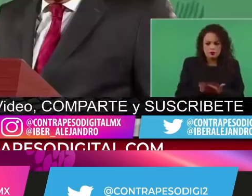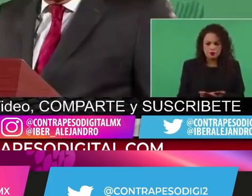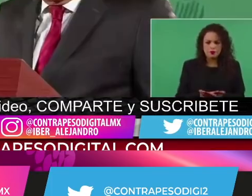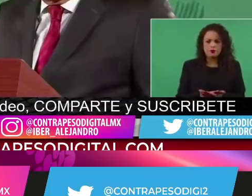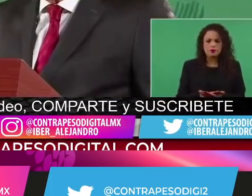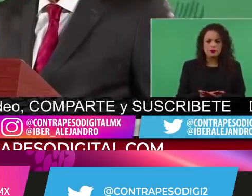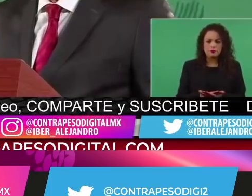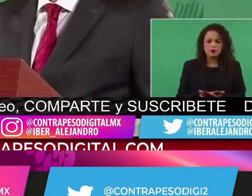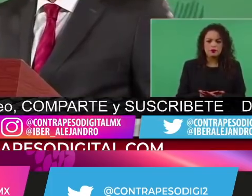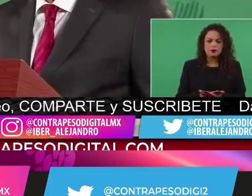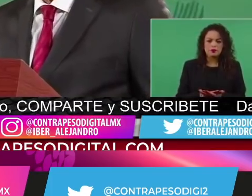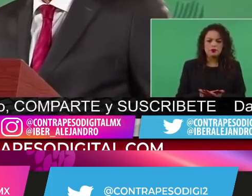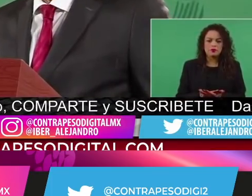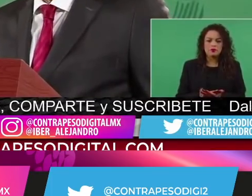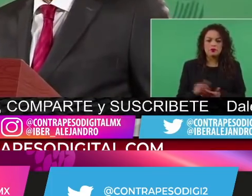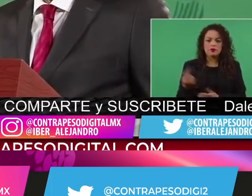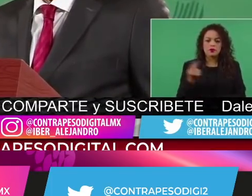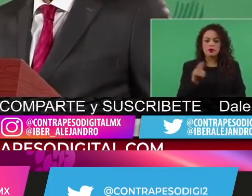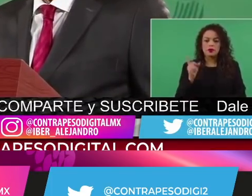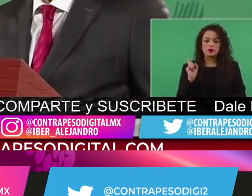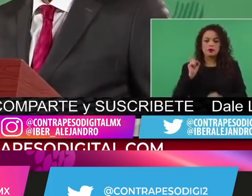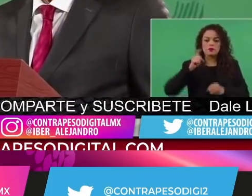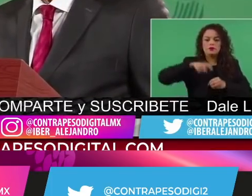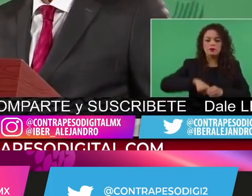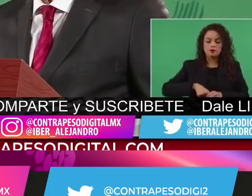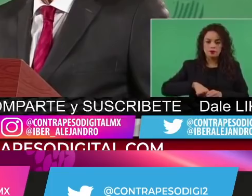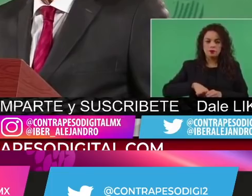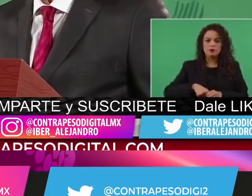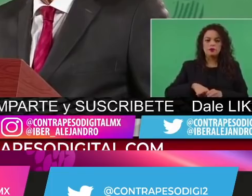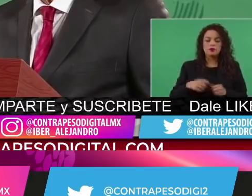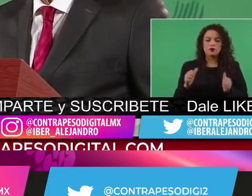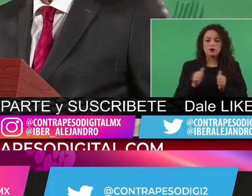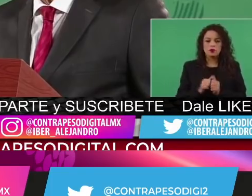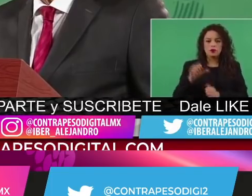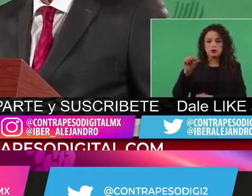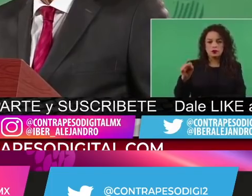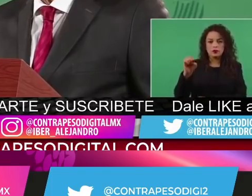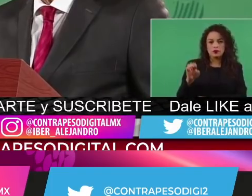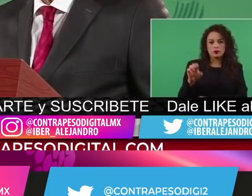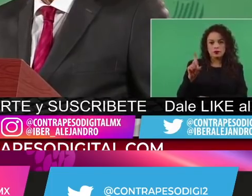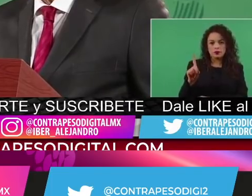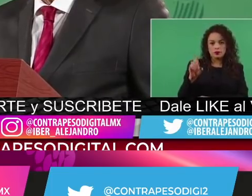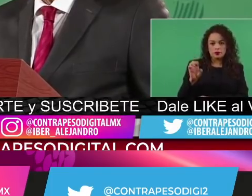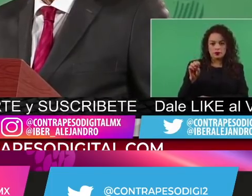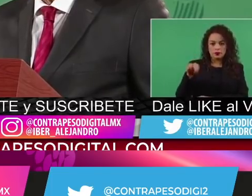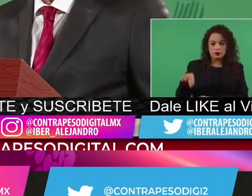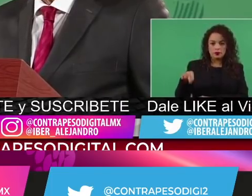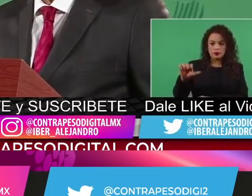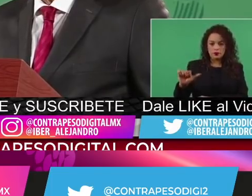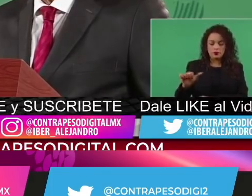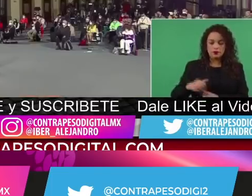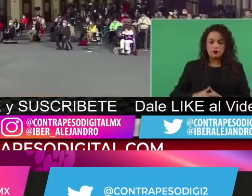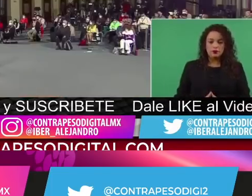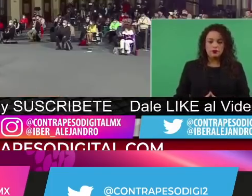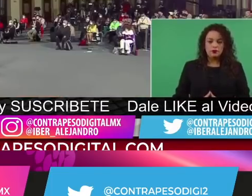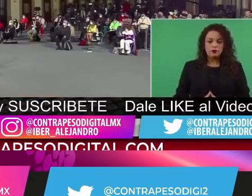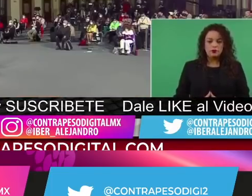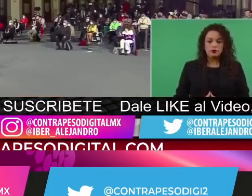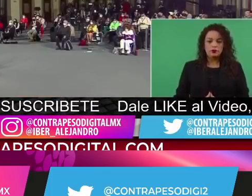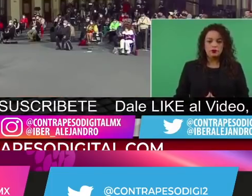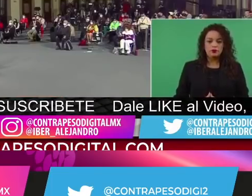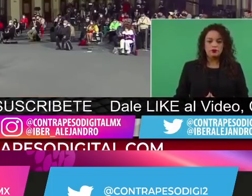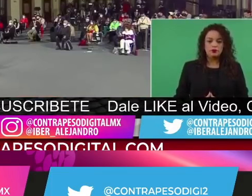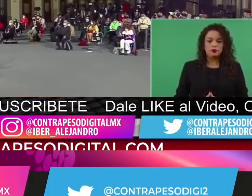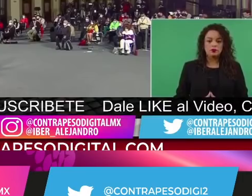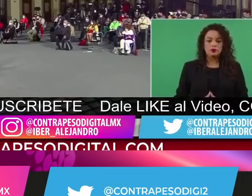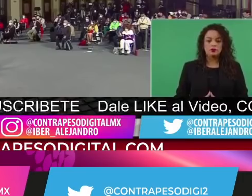causó controversia dentro de la derecha política que están encabritados, hombre, son unos